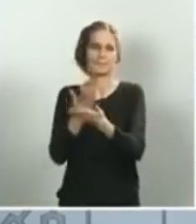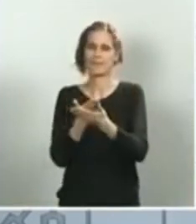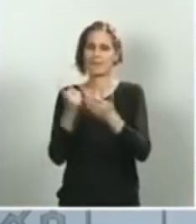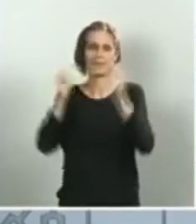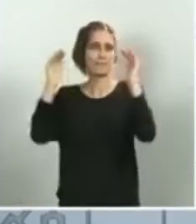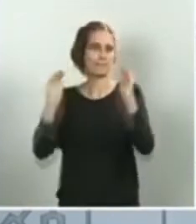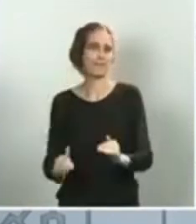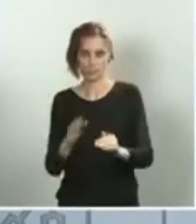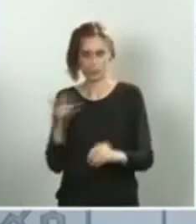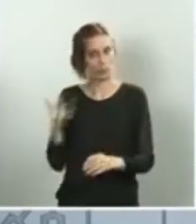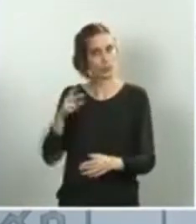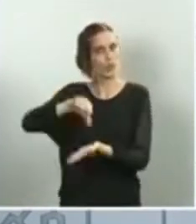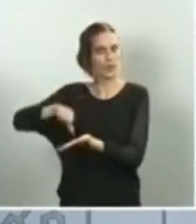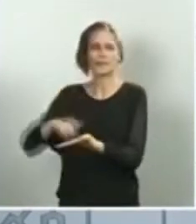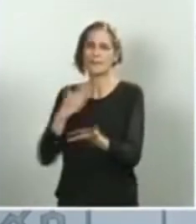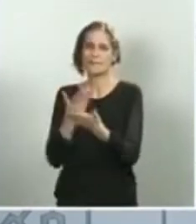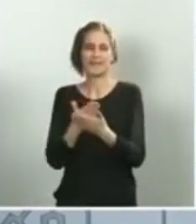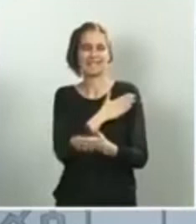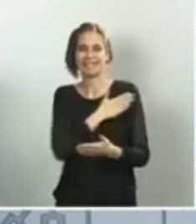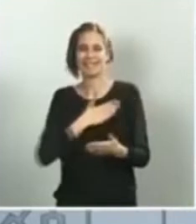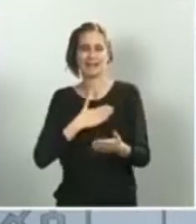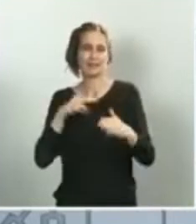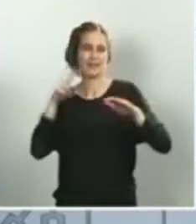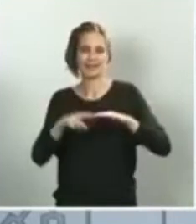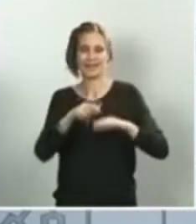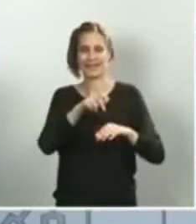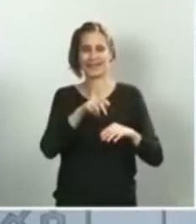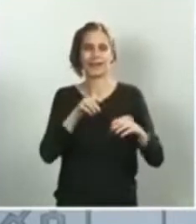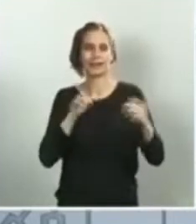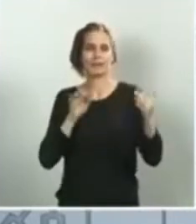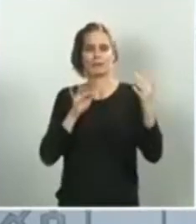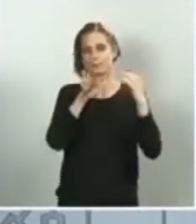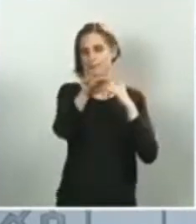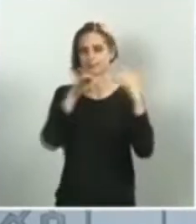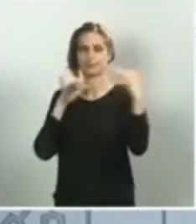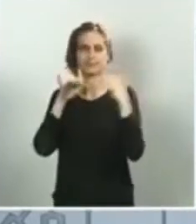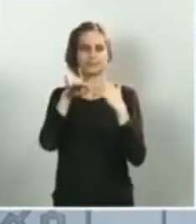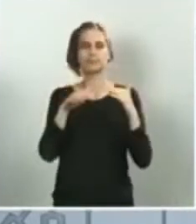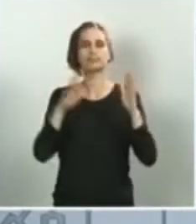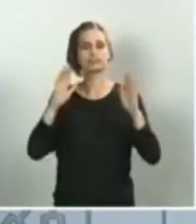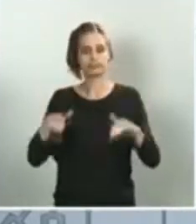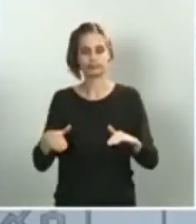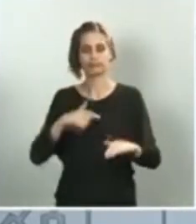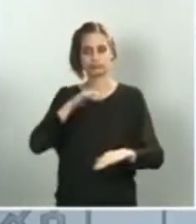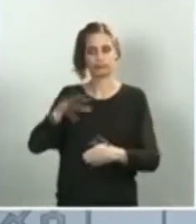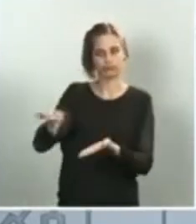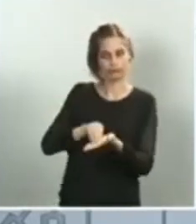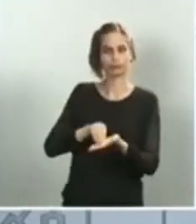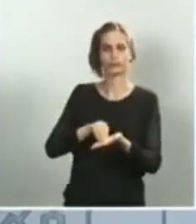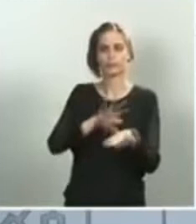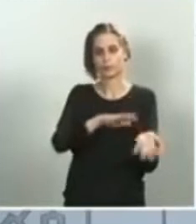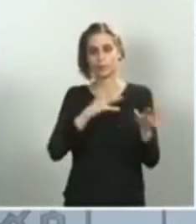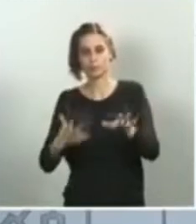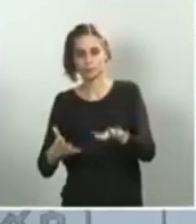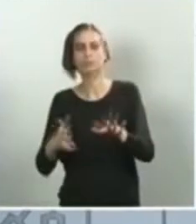y así lo hicimos. La medida ha dado mucho efecto. Tengan en cuenta que, además, las